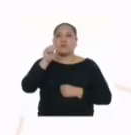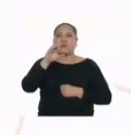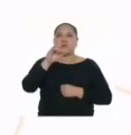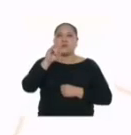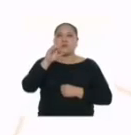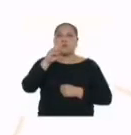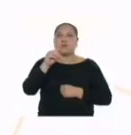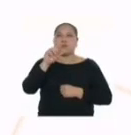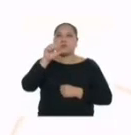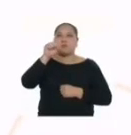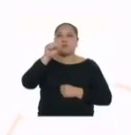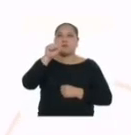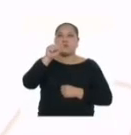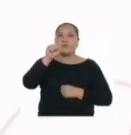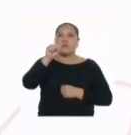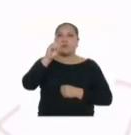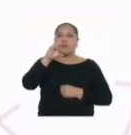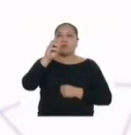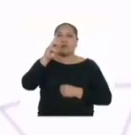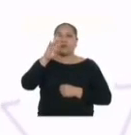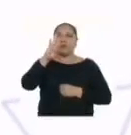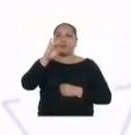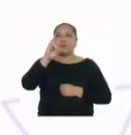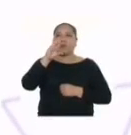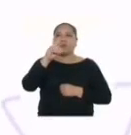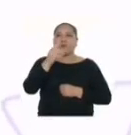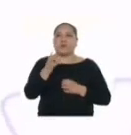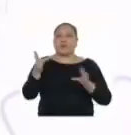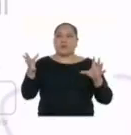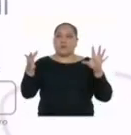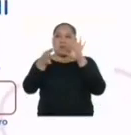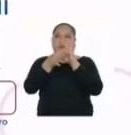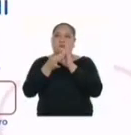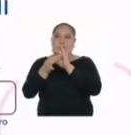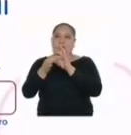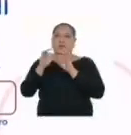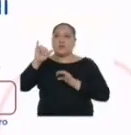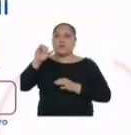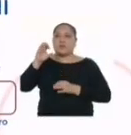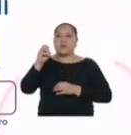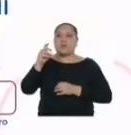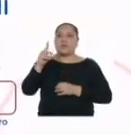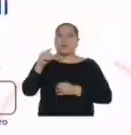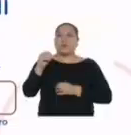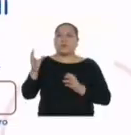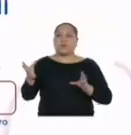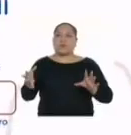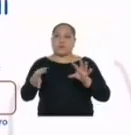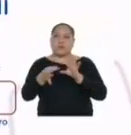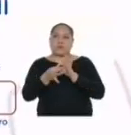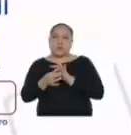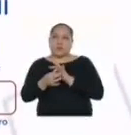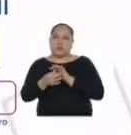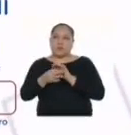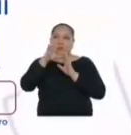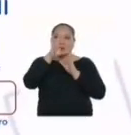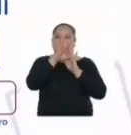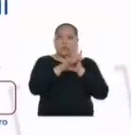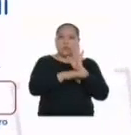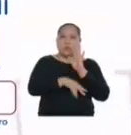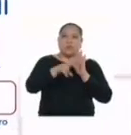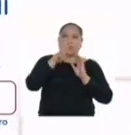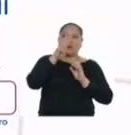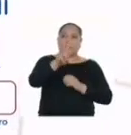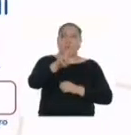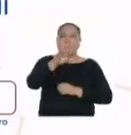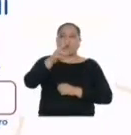ascórbico reacciona con el yodo para dar ácido ascórbico deshidrogenado. Ahí pierde dos átomos de